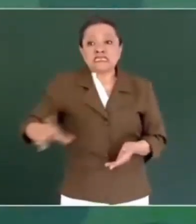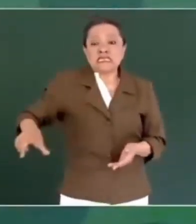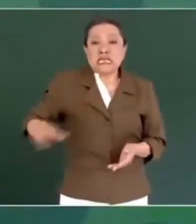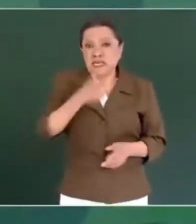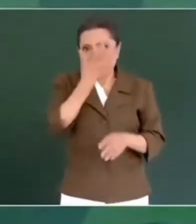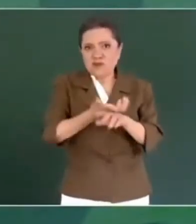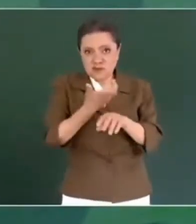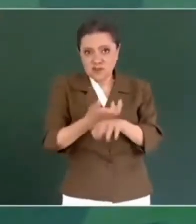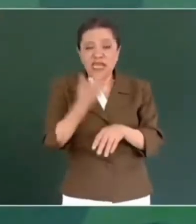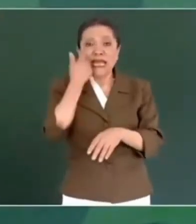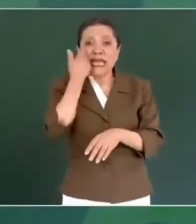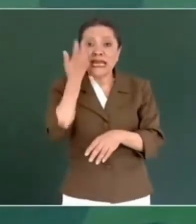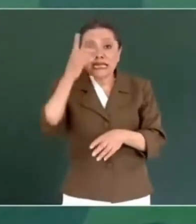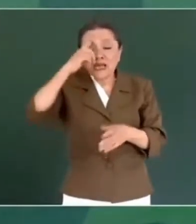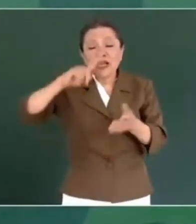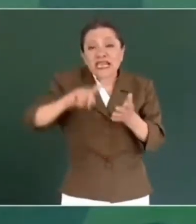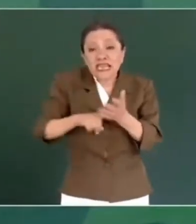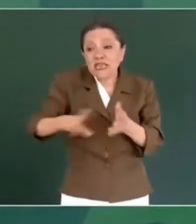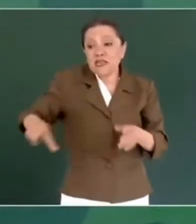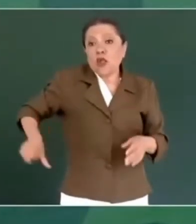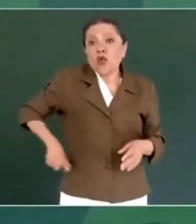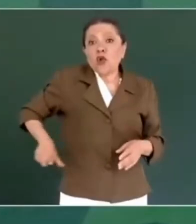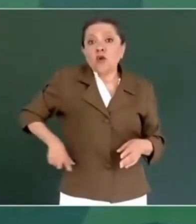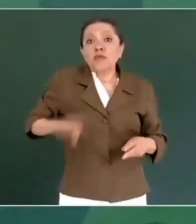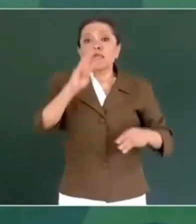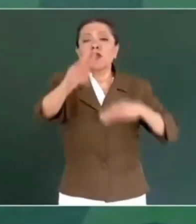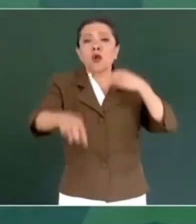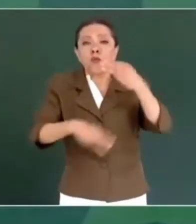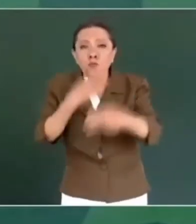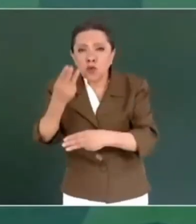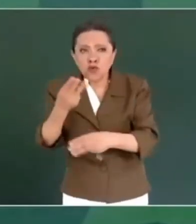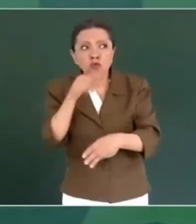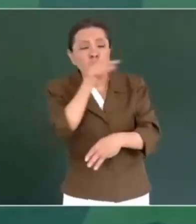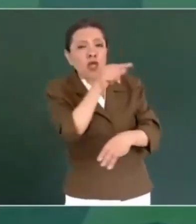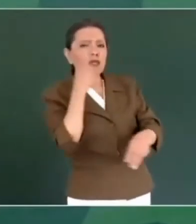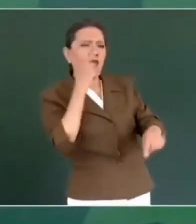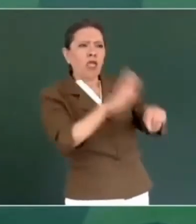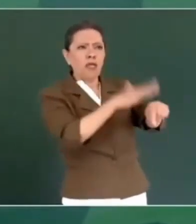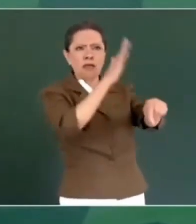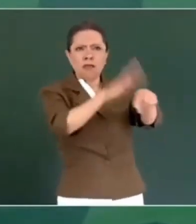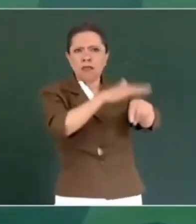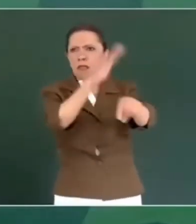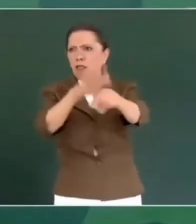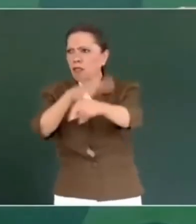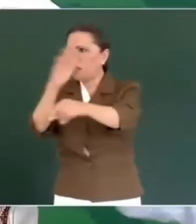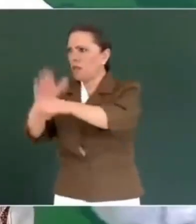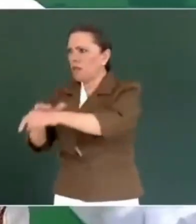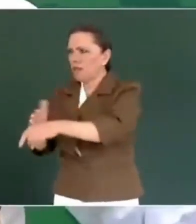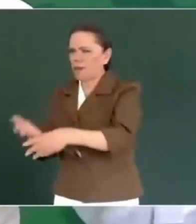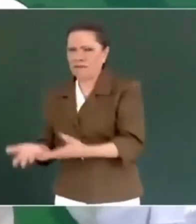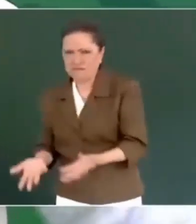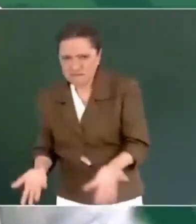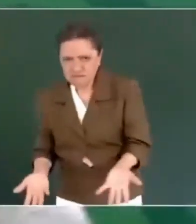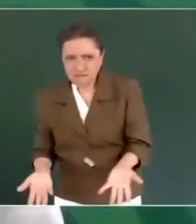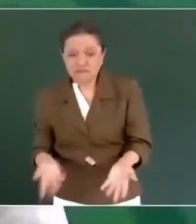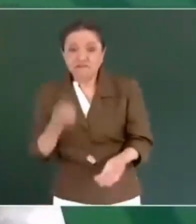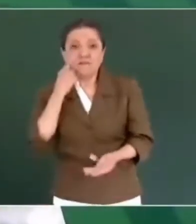Y ellos califican el aeropuerto de la ciudad.